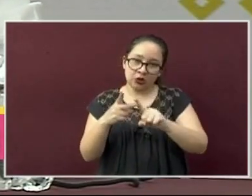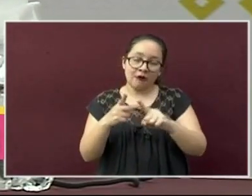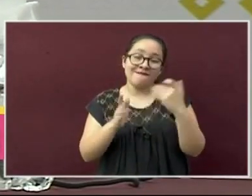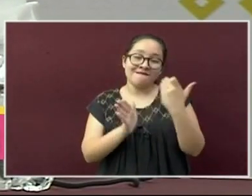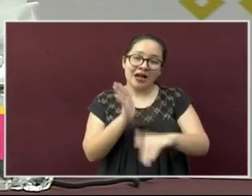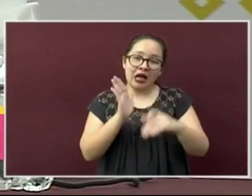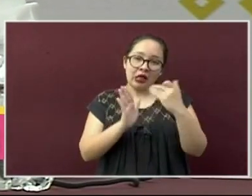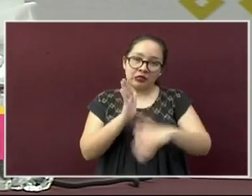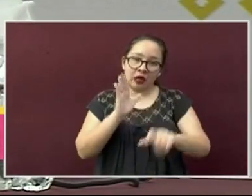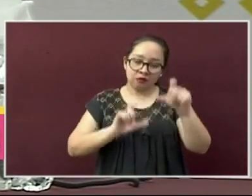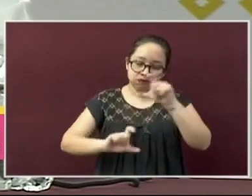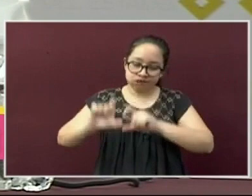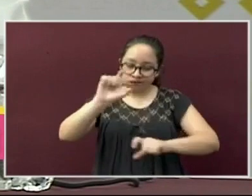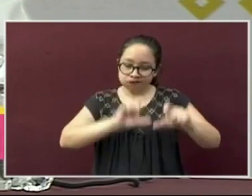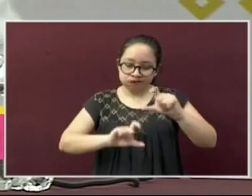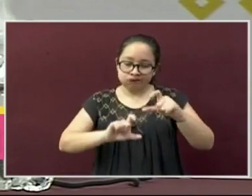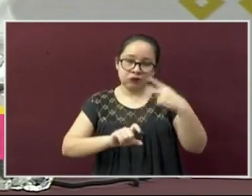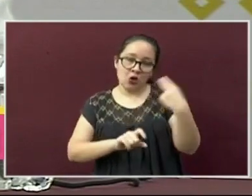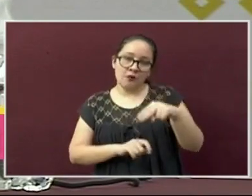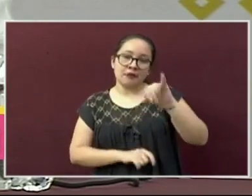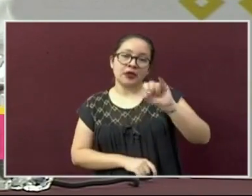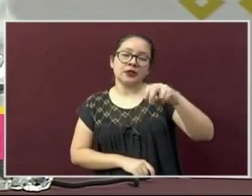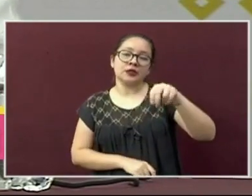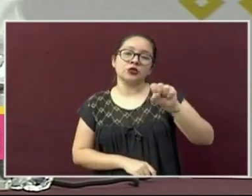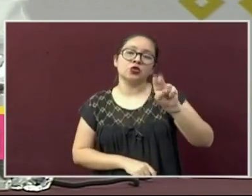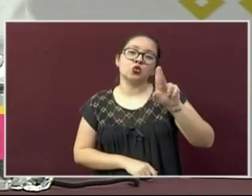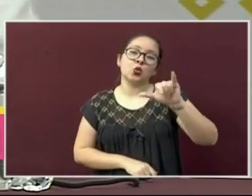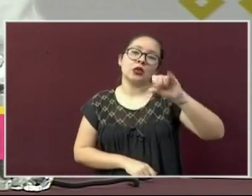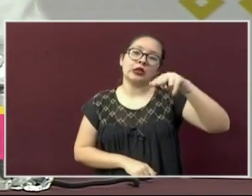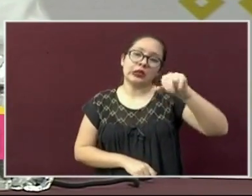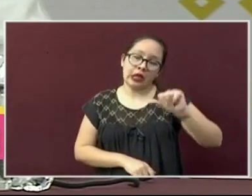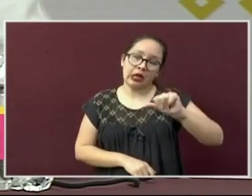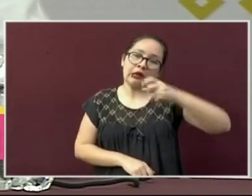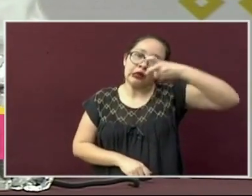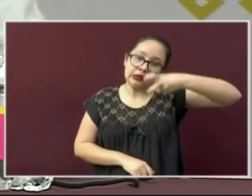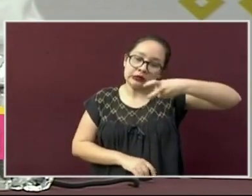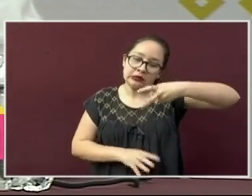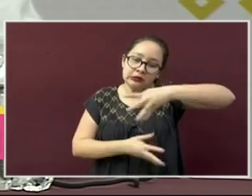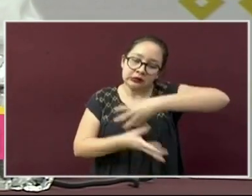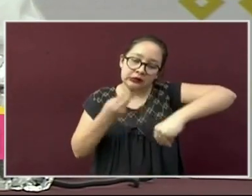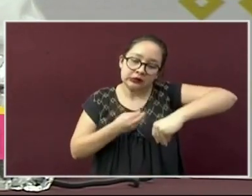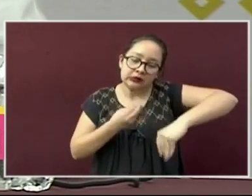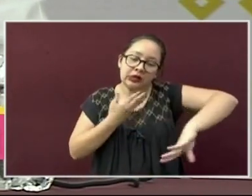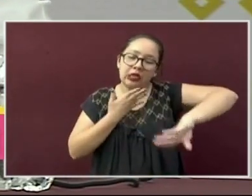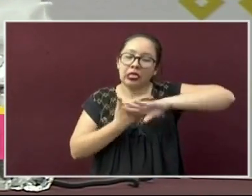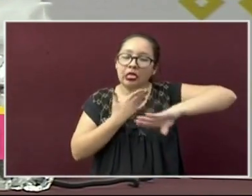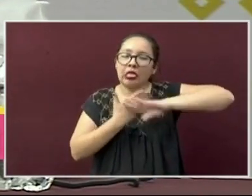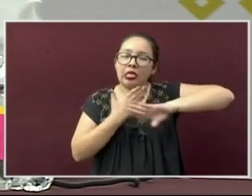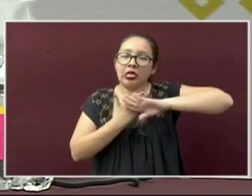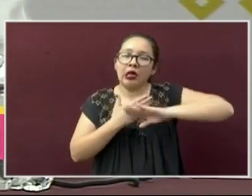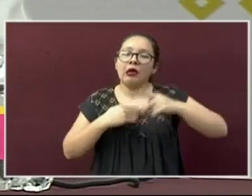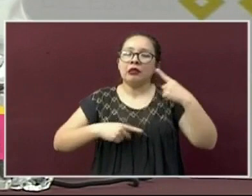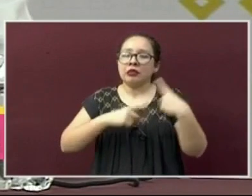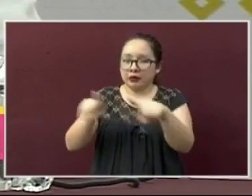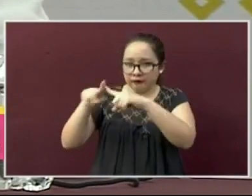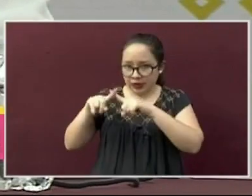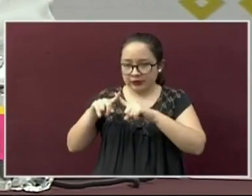suficiente insulina y eso a su vez impacta de manera negativa en diferentes